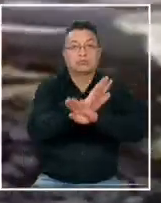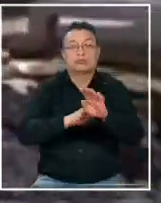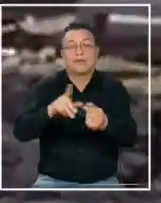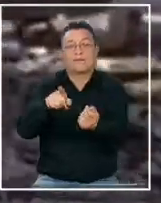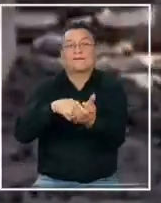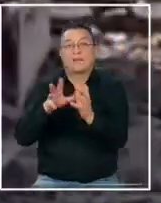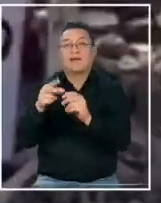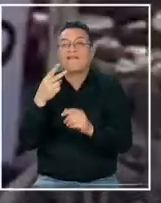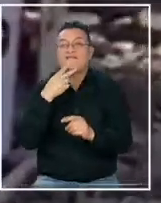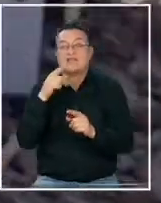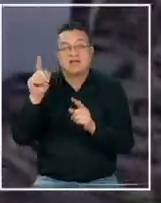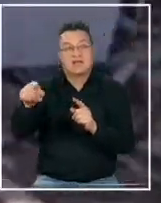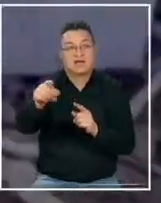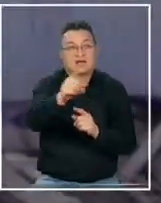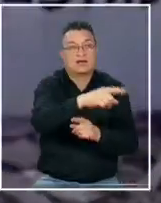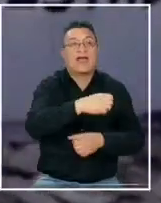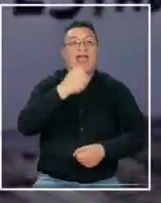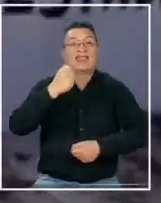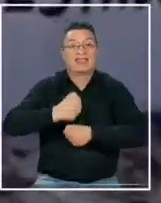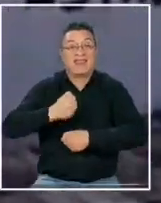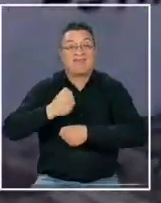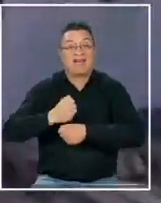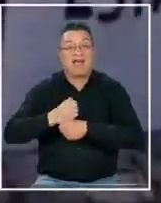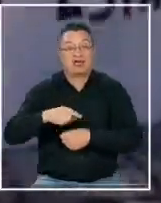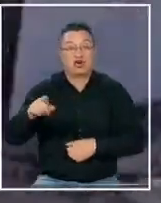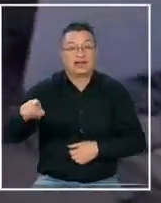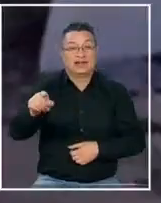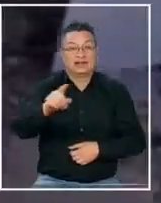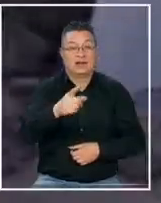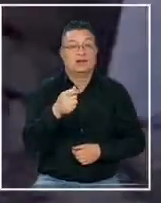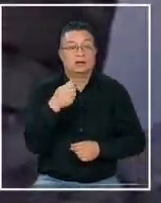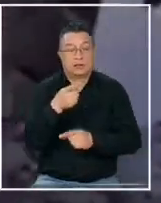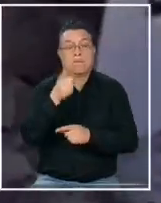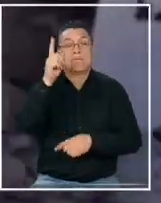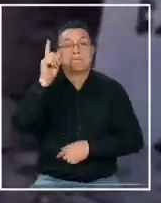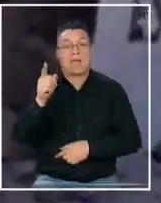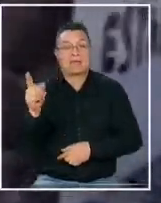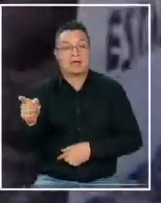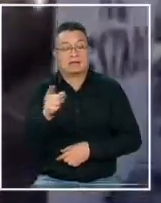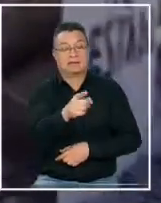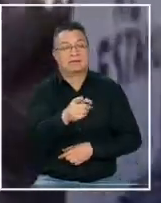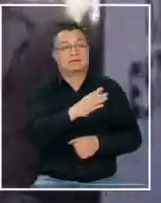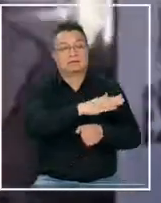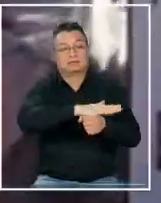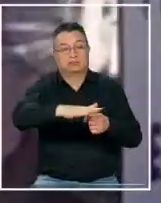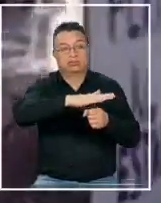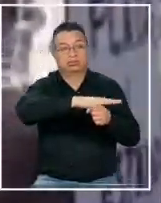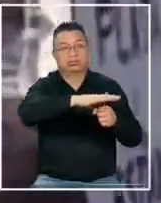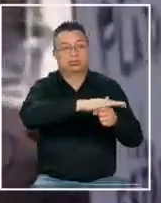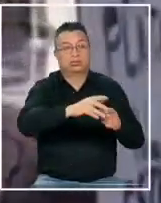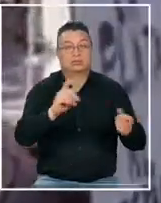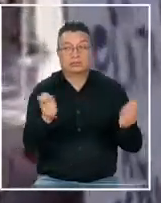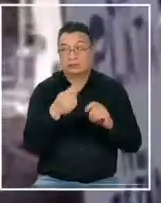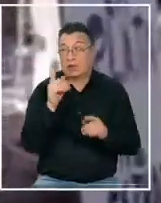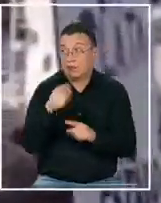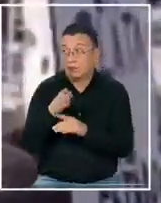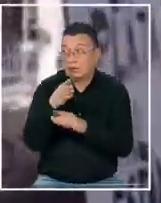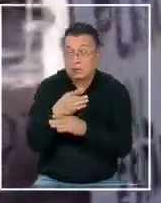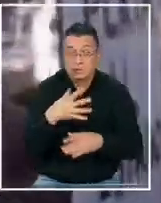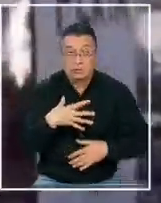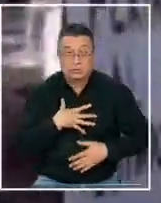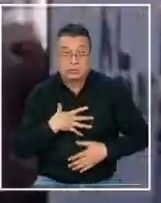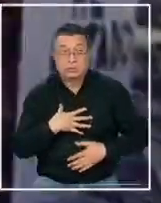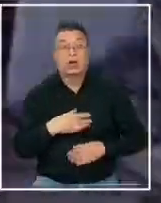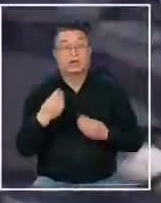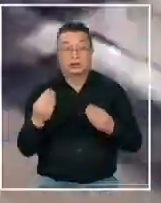familias que viven aquí y a los trabajadores a quienes se les mandate terminar de hacer el trabajo. Estaba bien